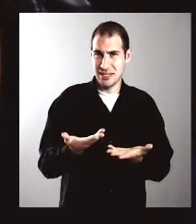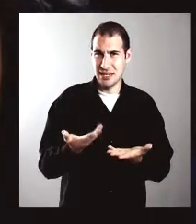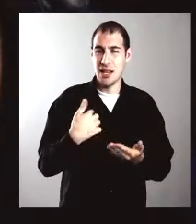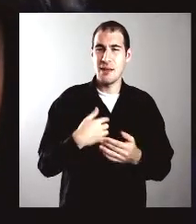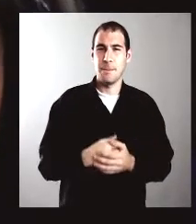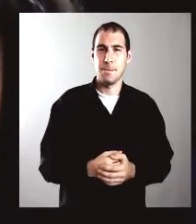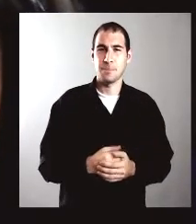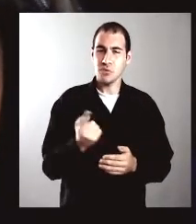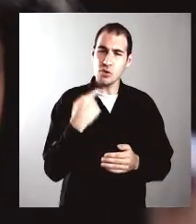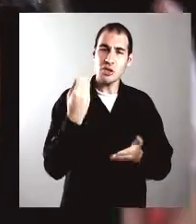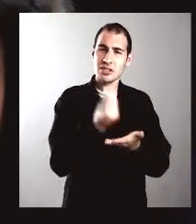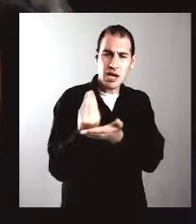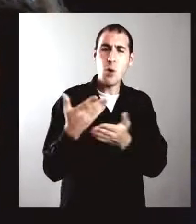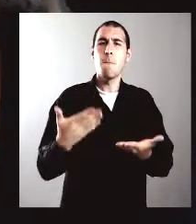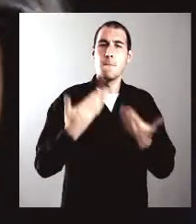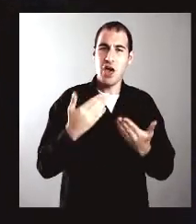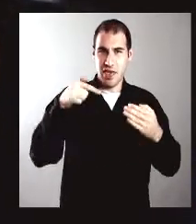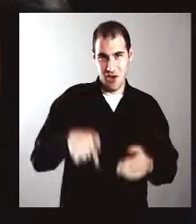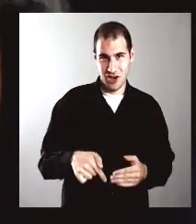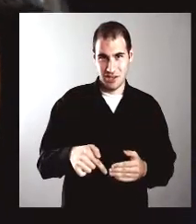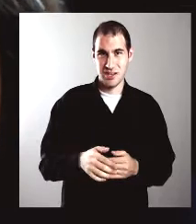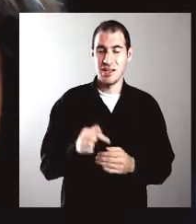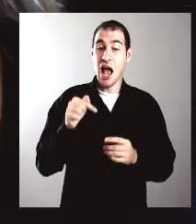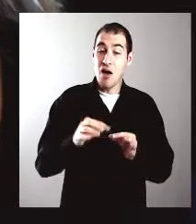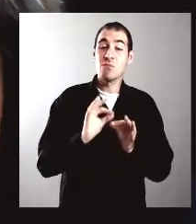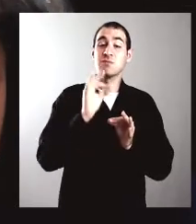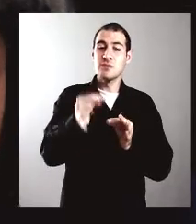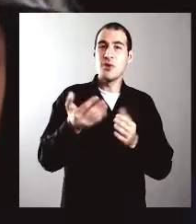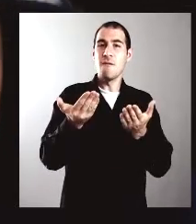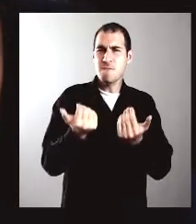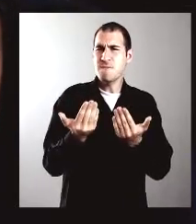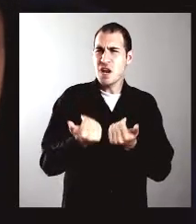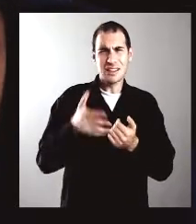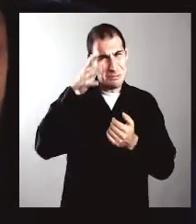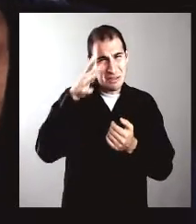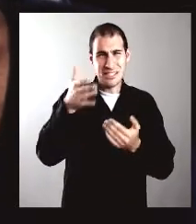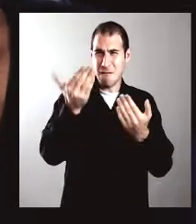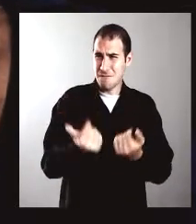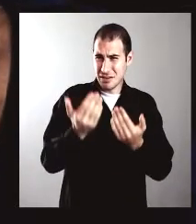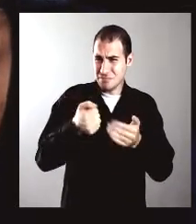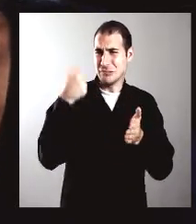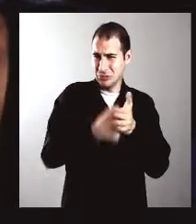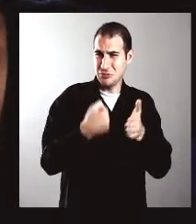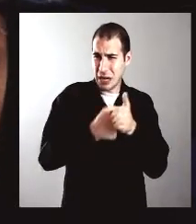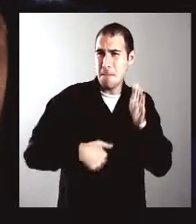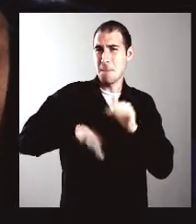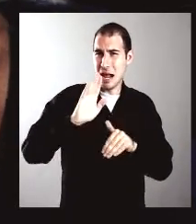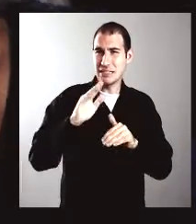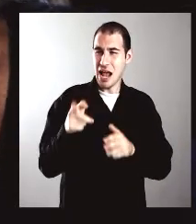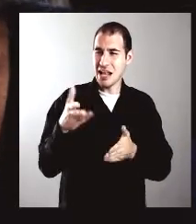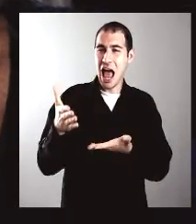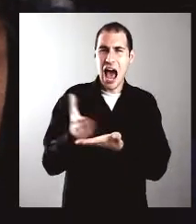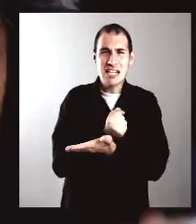visibilidad para acceder a los cargos. Pero todavía, en ese sentido, falta mucho. Falta mucho para que se le reconozca